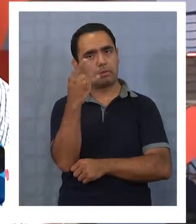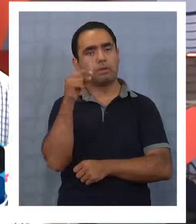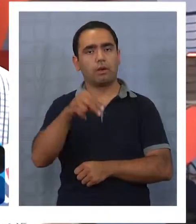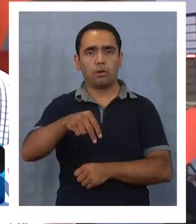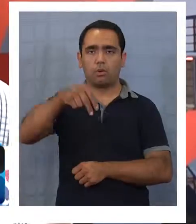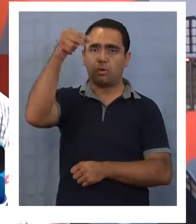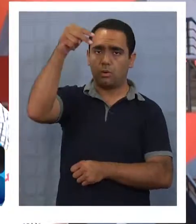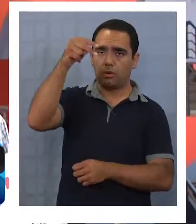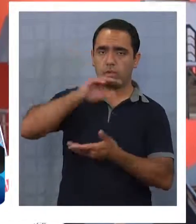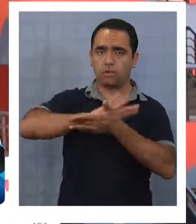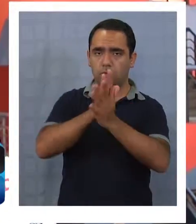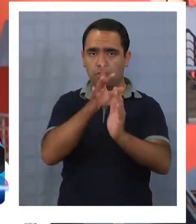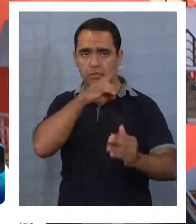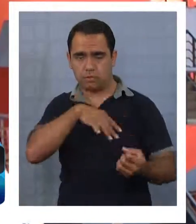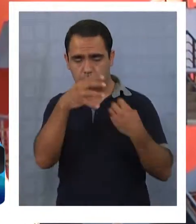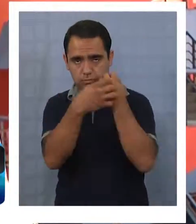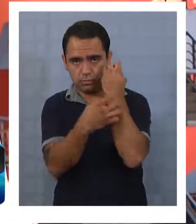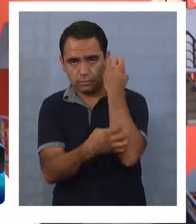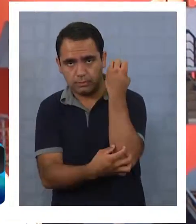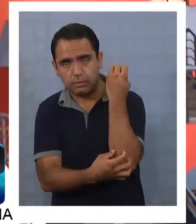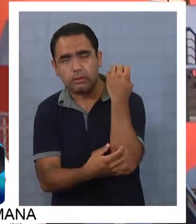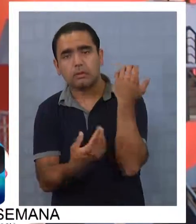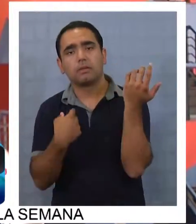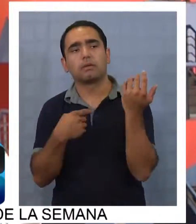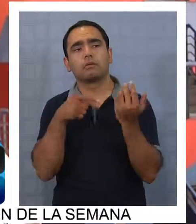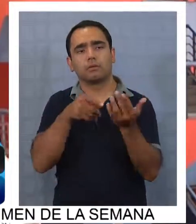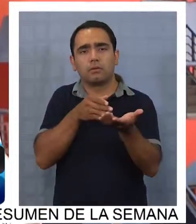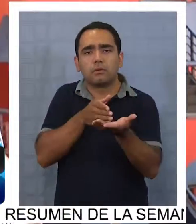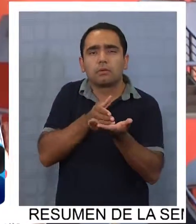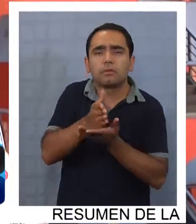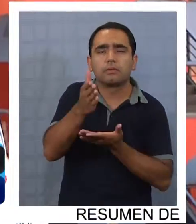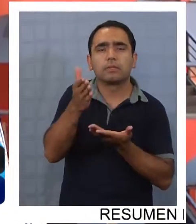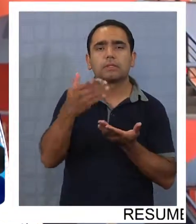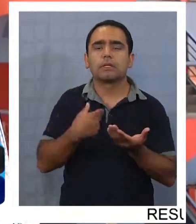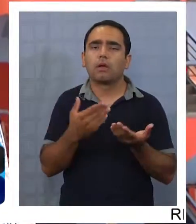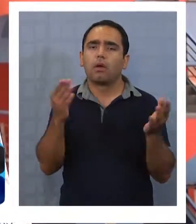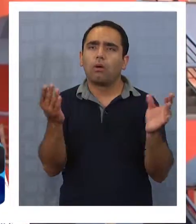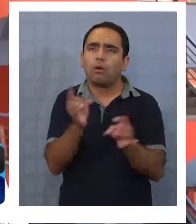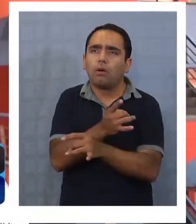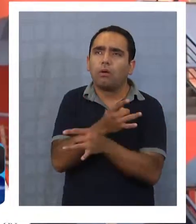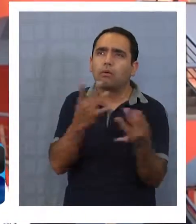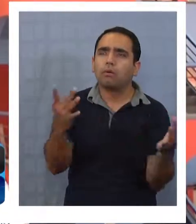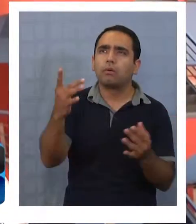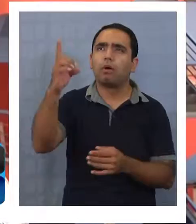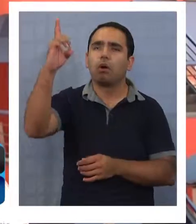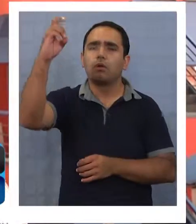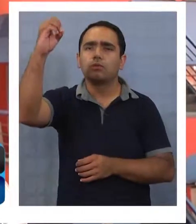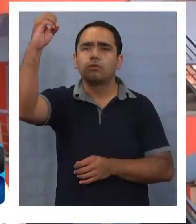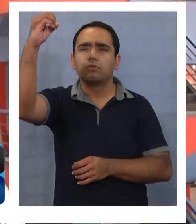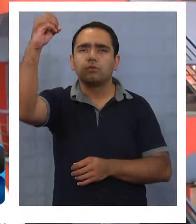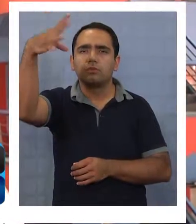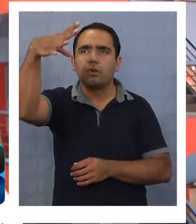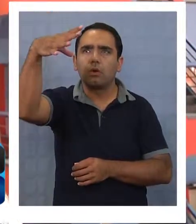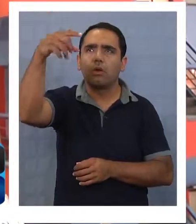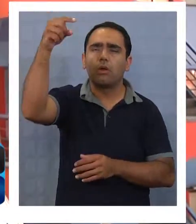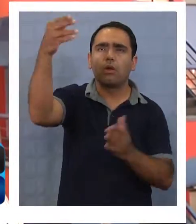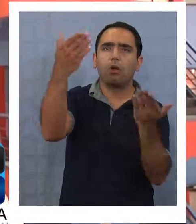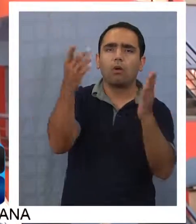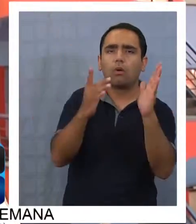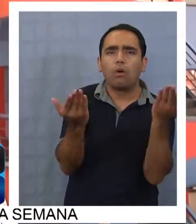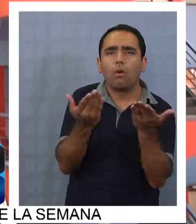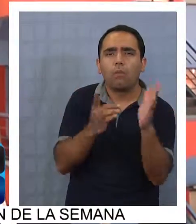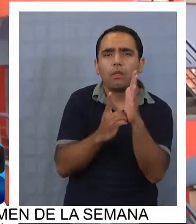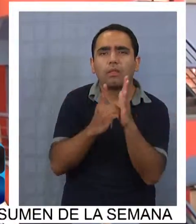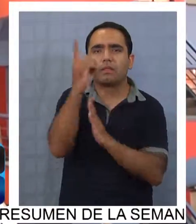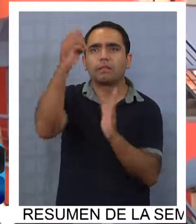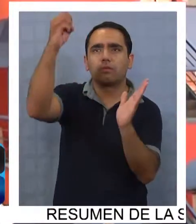universidades, tanto en el norte como en todo Chile, empiecen a descubrir el enorme potencial que